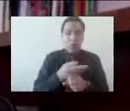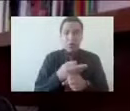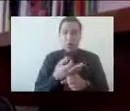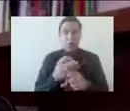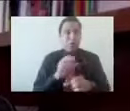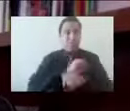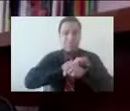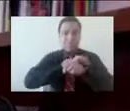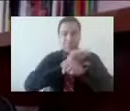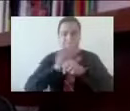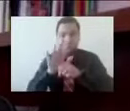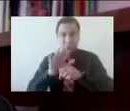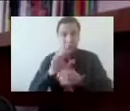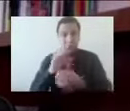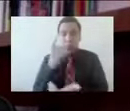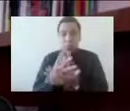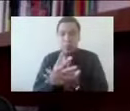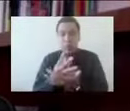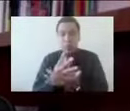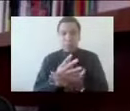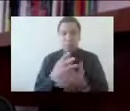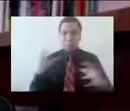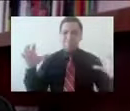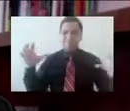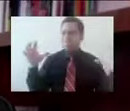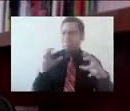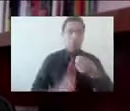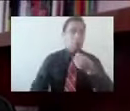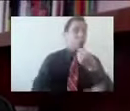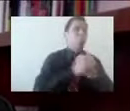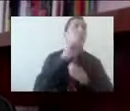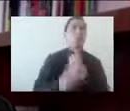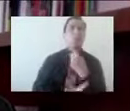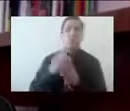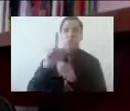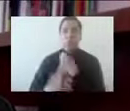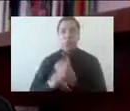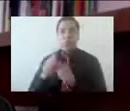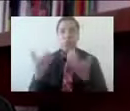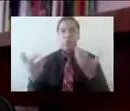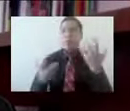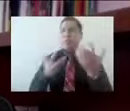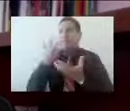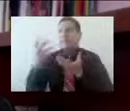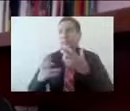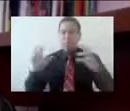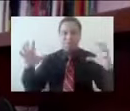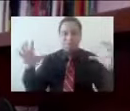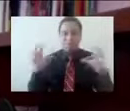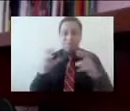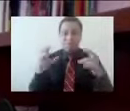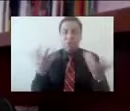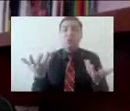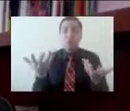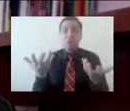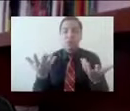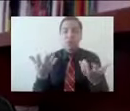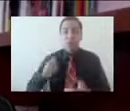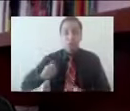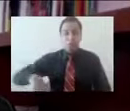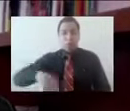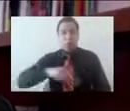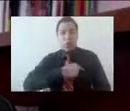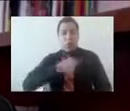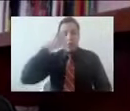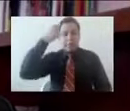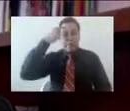críticos, cuáles son las formas en que nosotros podemos ayudarnos a nosotros mismos a mantener nuestra salud mental